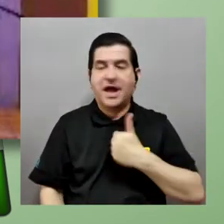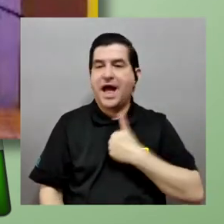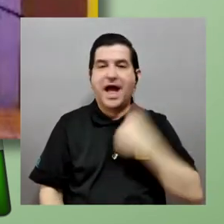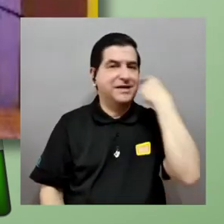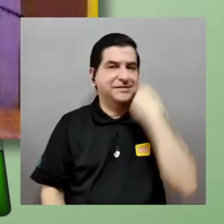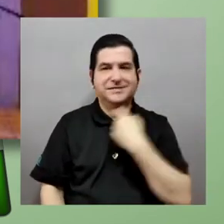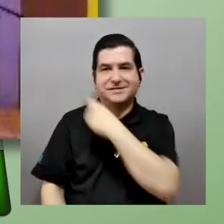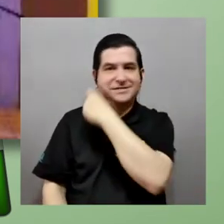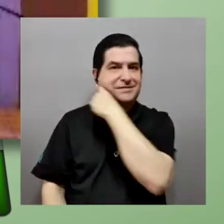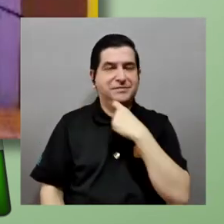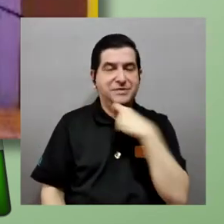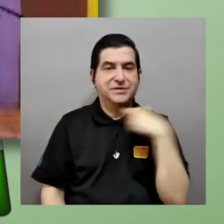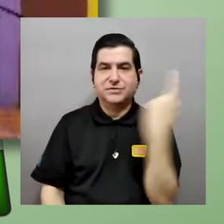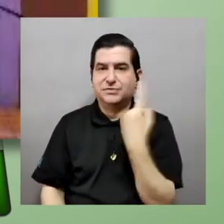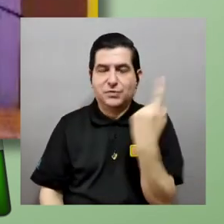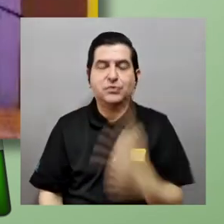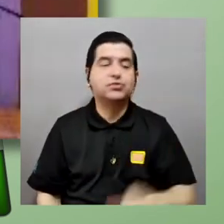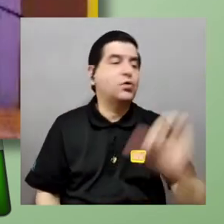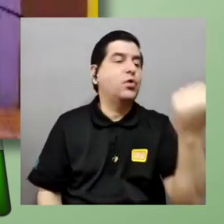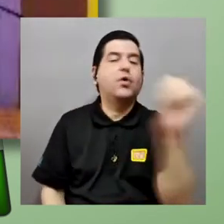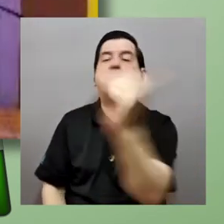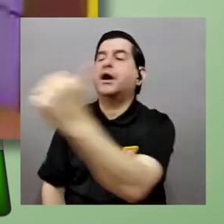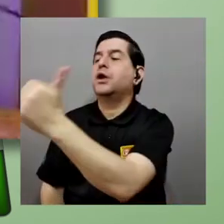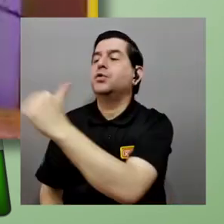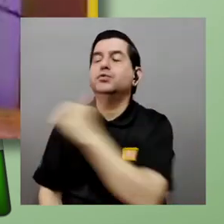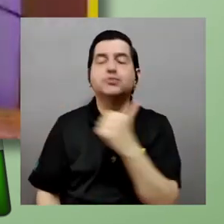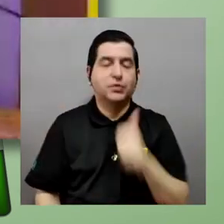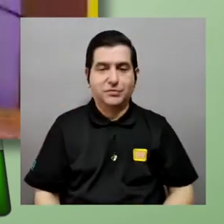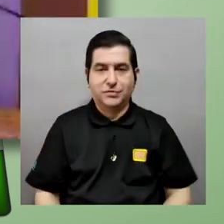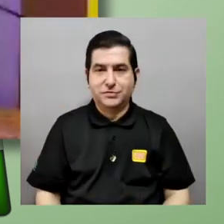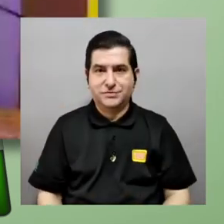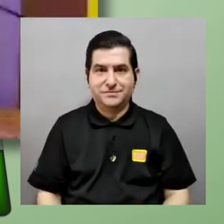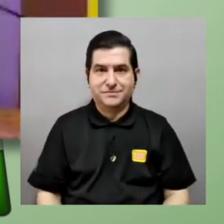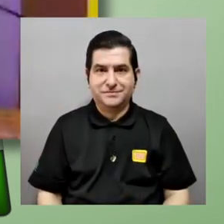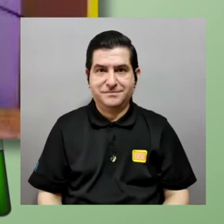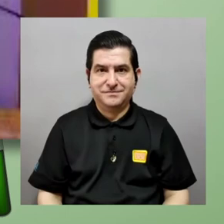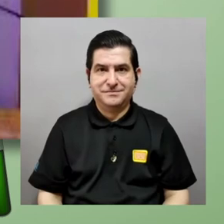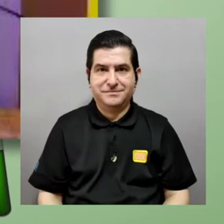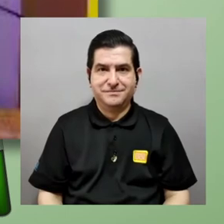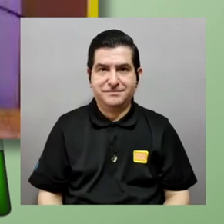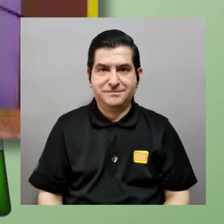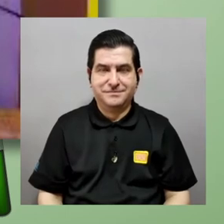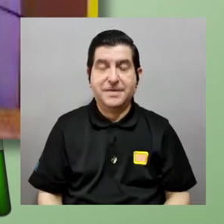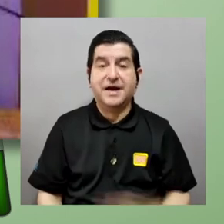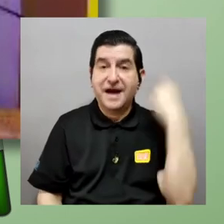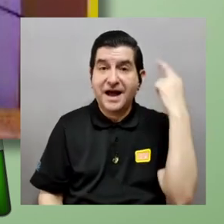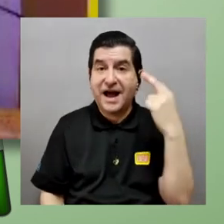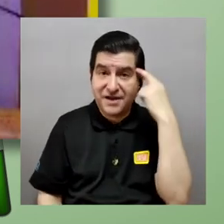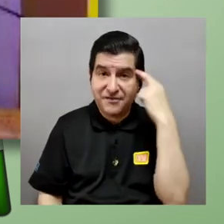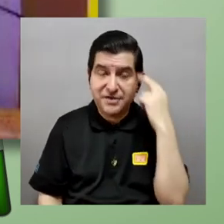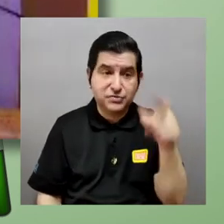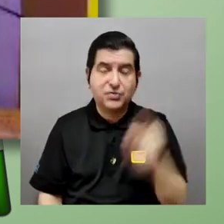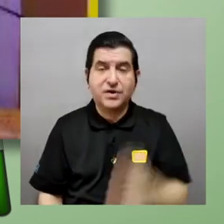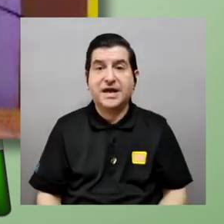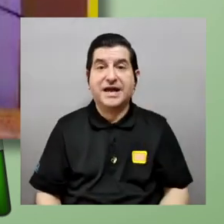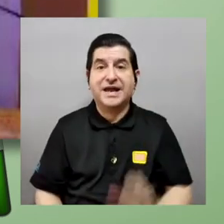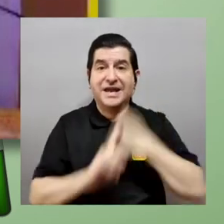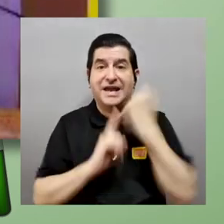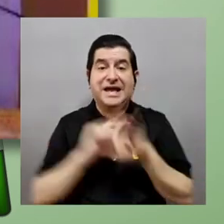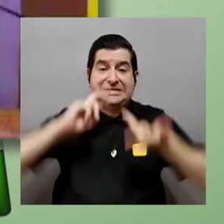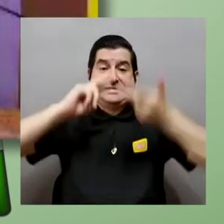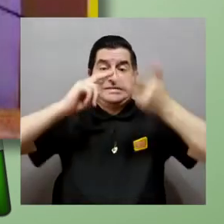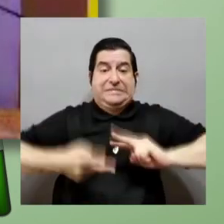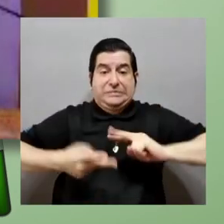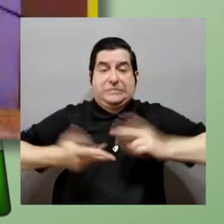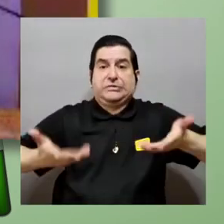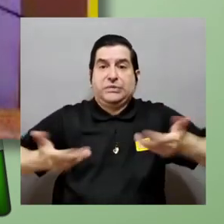afeitarse a sí mismo sino que sólo podía afeitar a los demás sin este por lo tanto caía en una